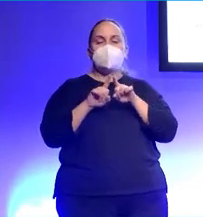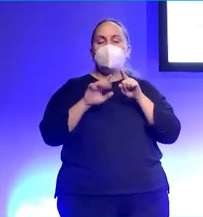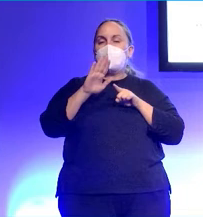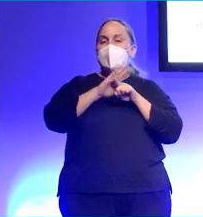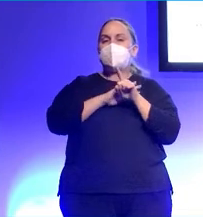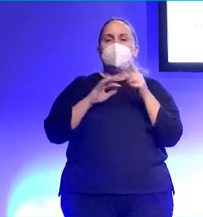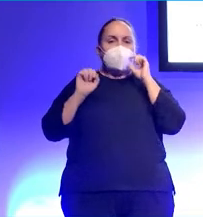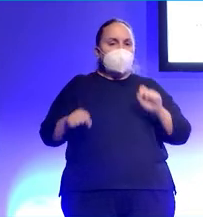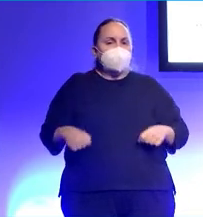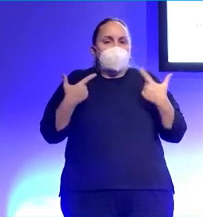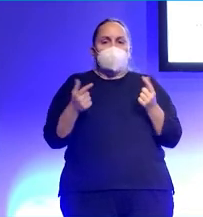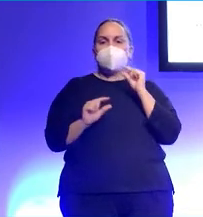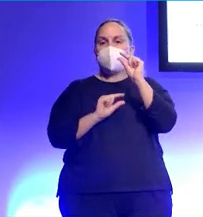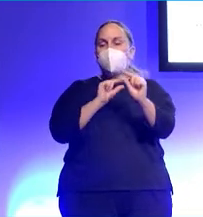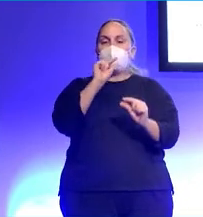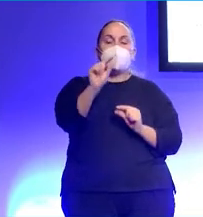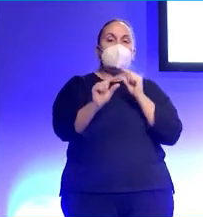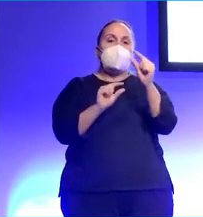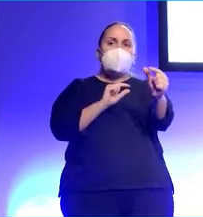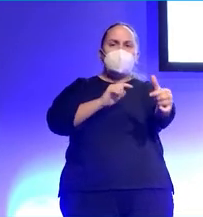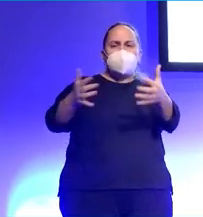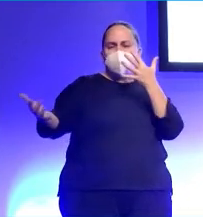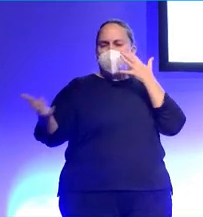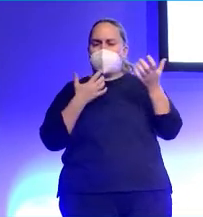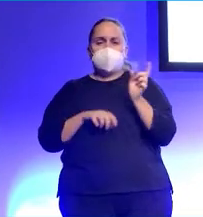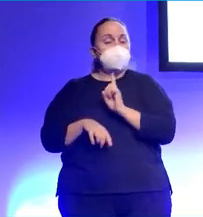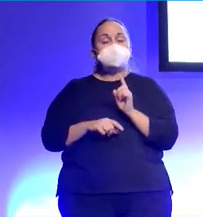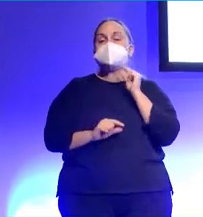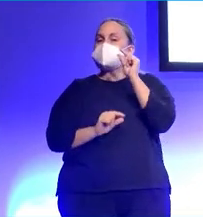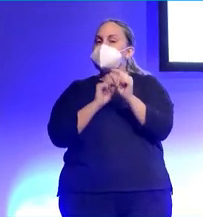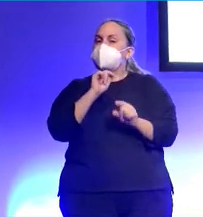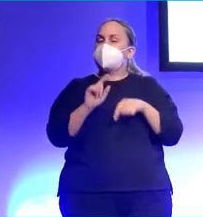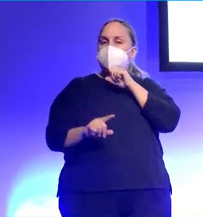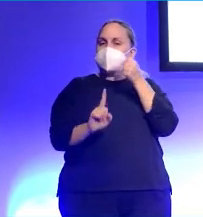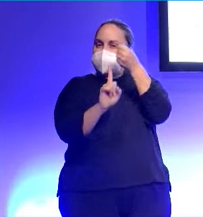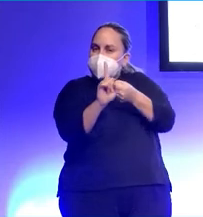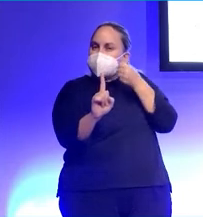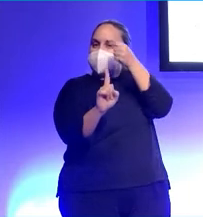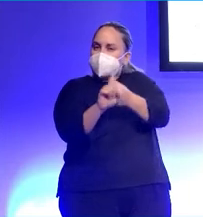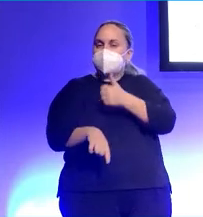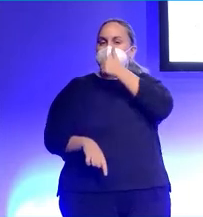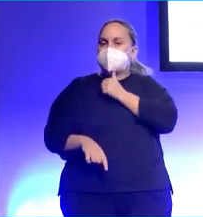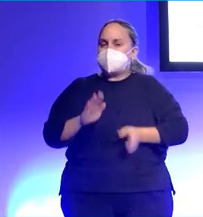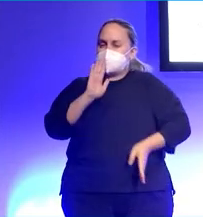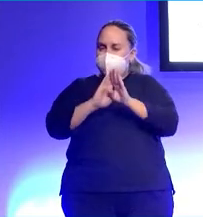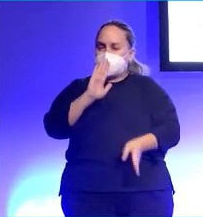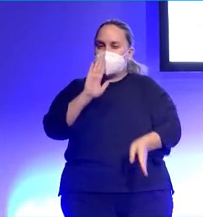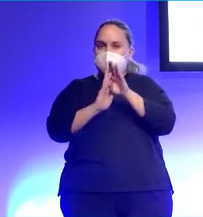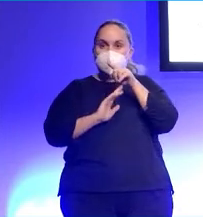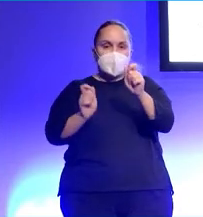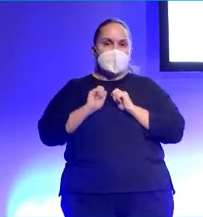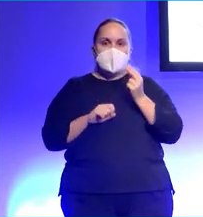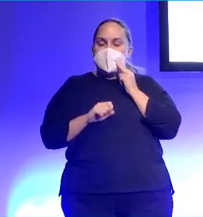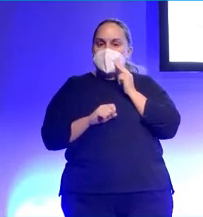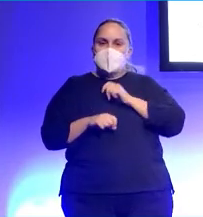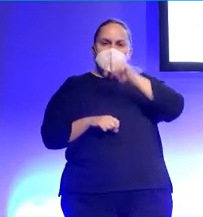poco a poco, sin hacer mucho ruido, simplemente siendo constante. Que eso es algo que me aterrorizaba dejar de ser constante, porque pasan un montón de podcasts.